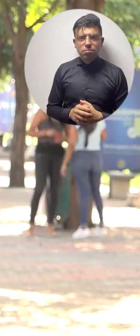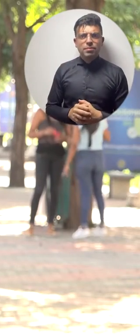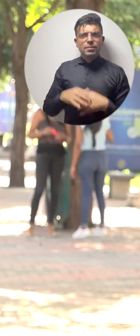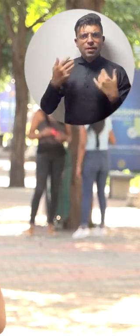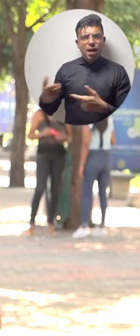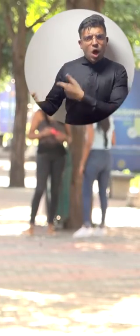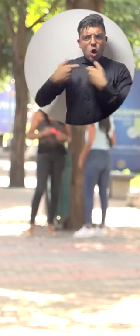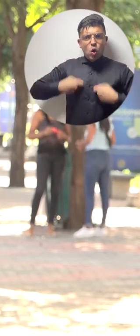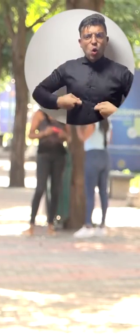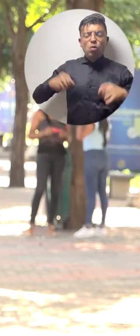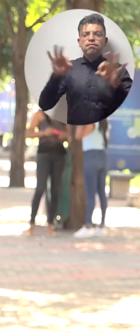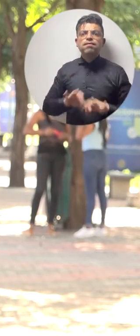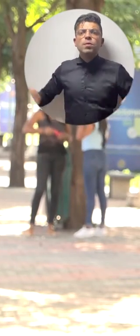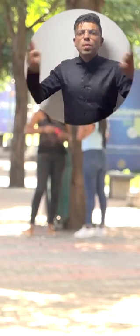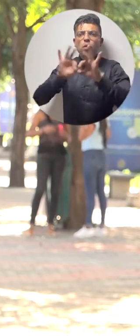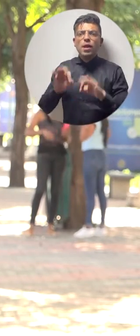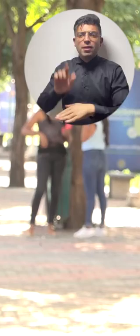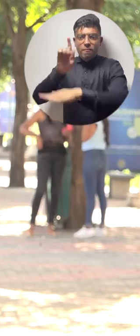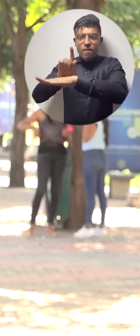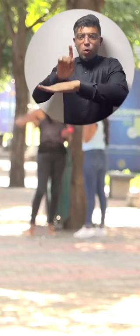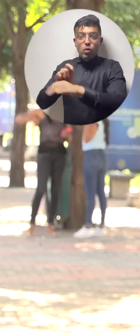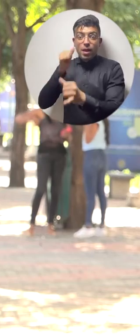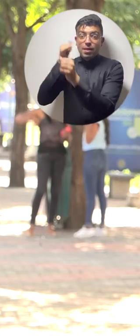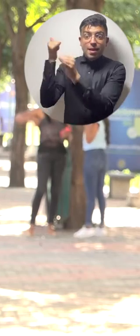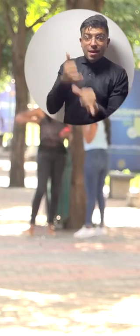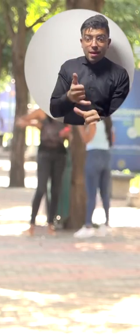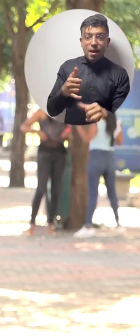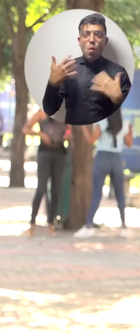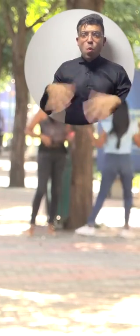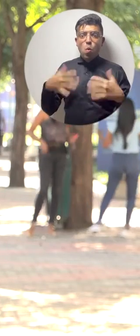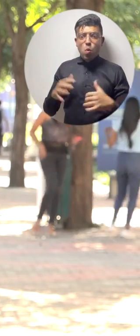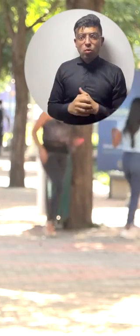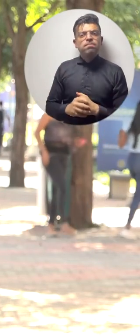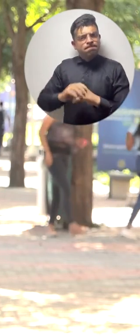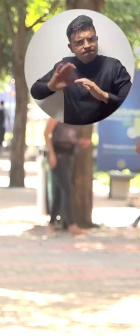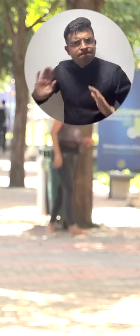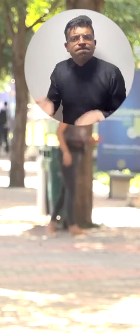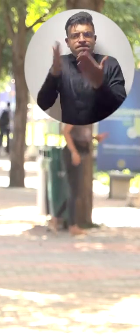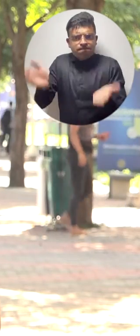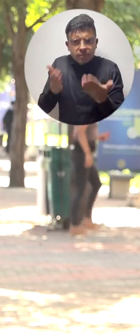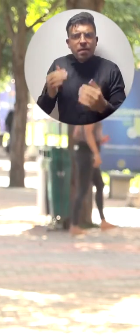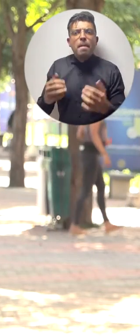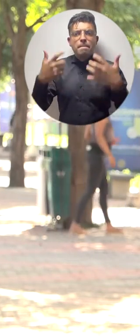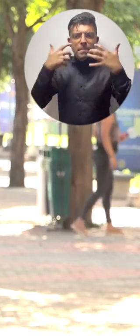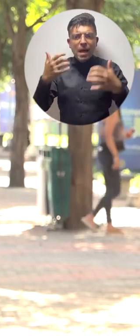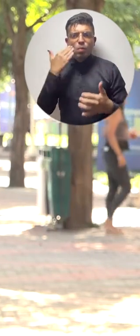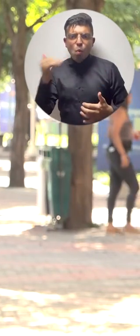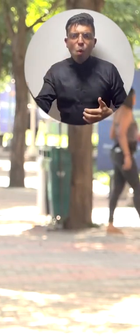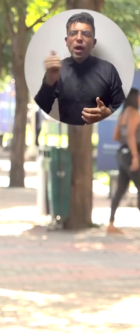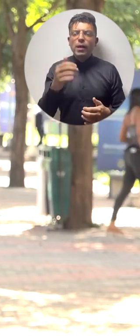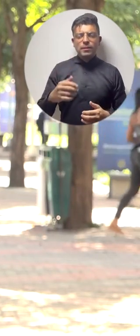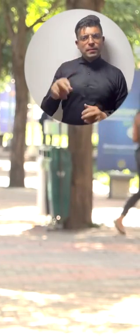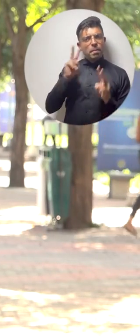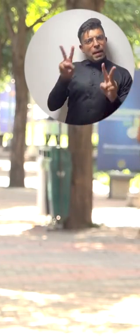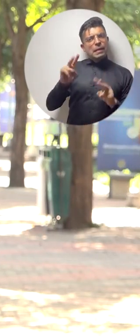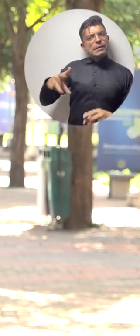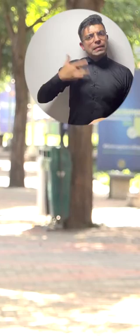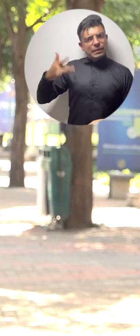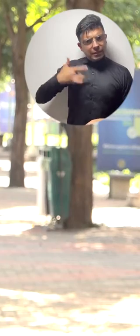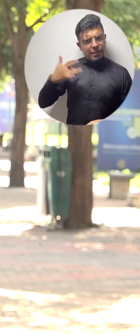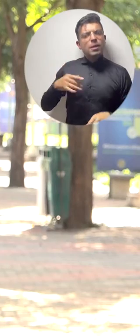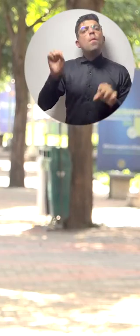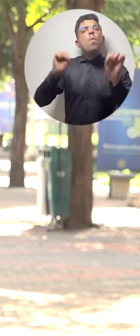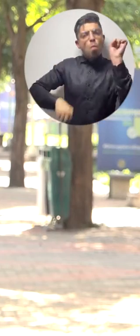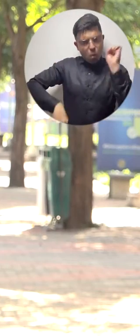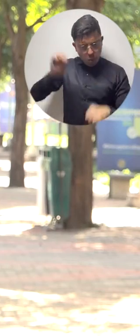un cargo tan importante como es la Facultad de Ingeniería, impulsa a que más mujeres se sientan